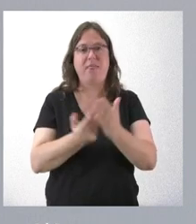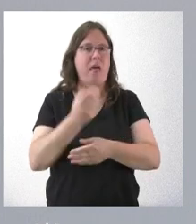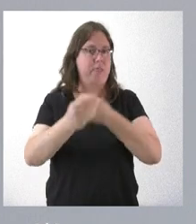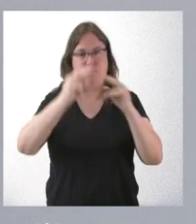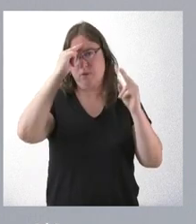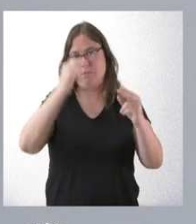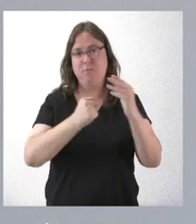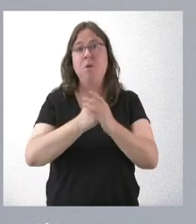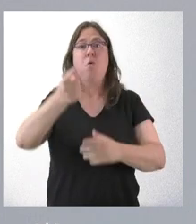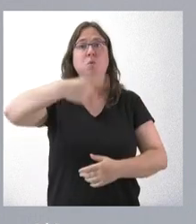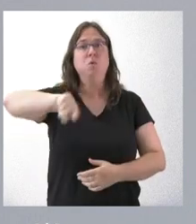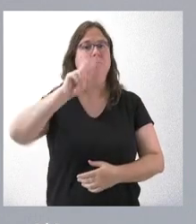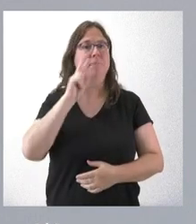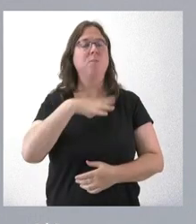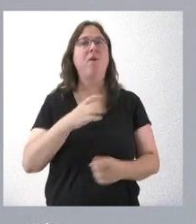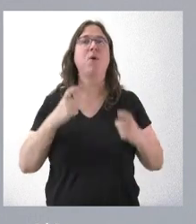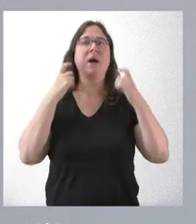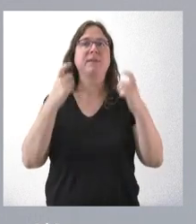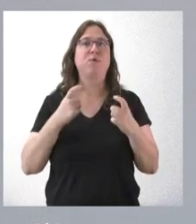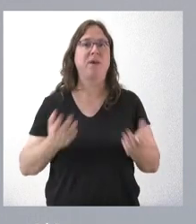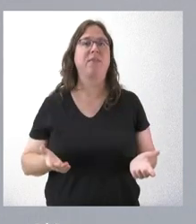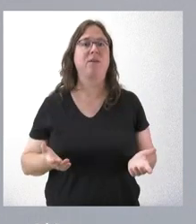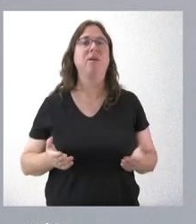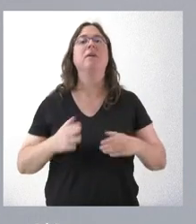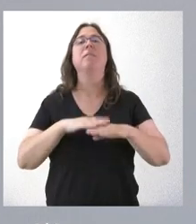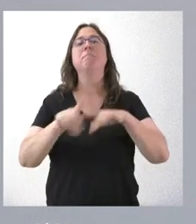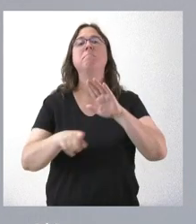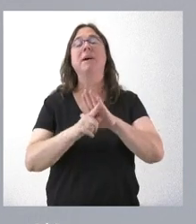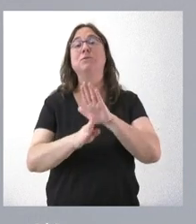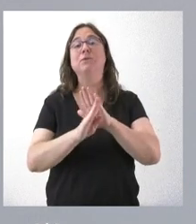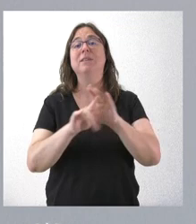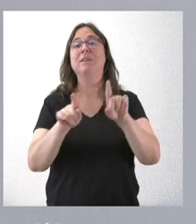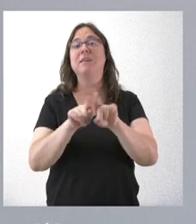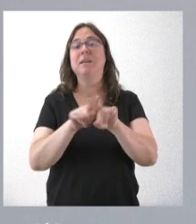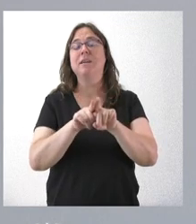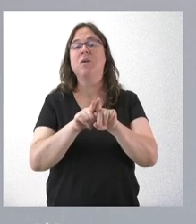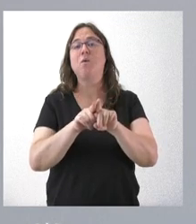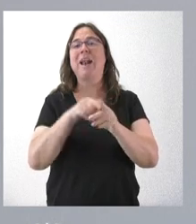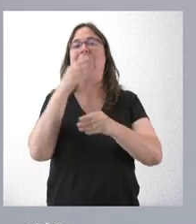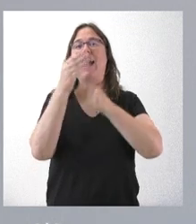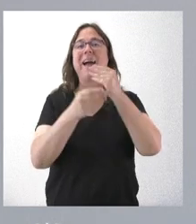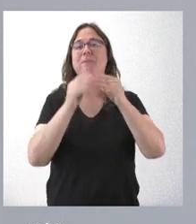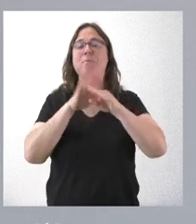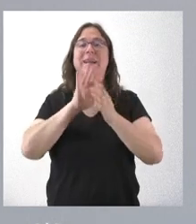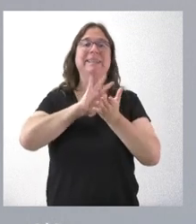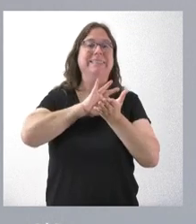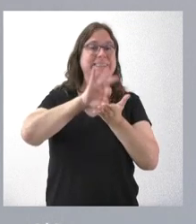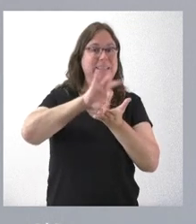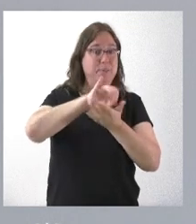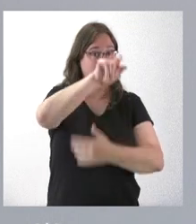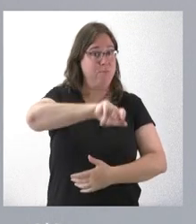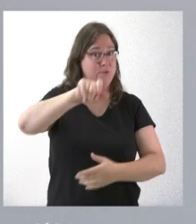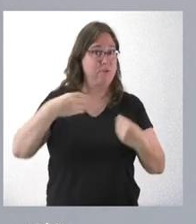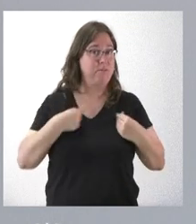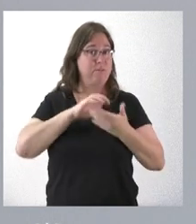donde creo que ustedes pueden apreciar el esfuerzo que realizamos en seguir realizando la actividad que tenemos encomendada al servicio de los ciudadanos de Castilla y León